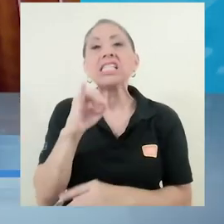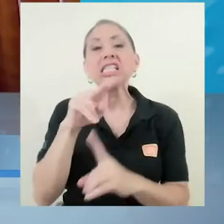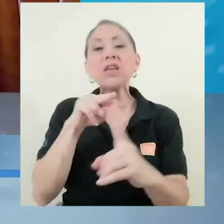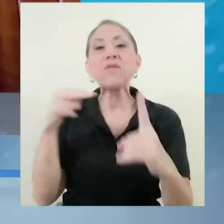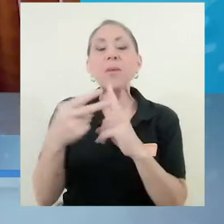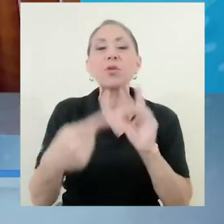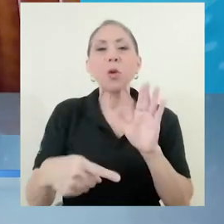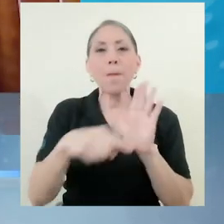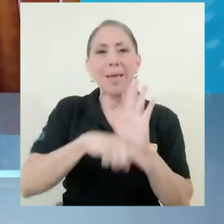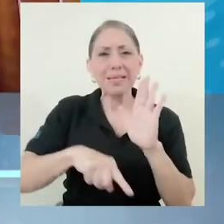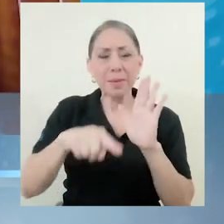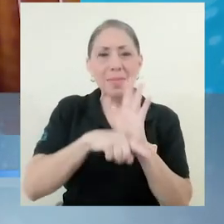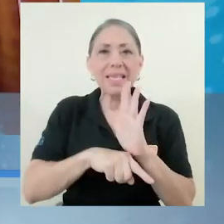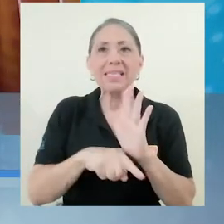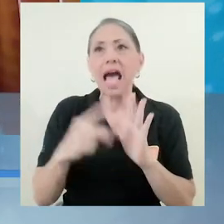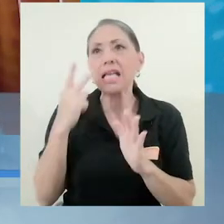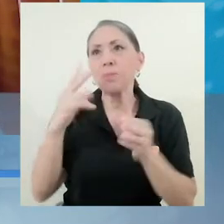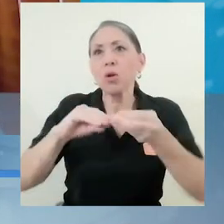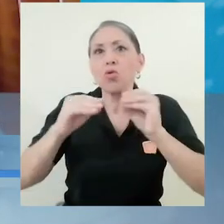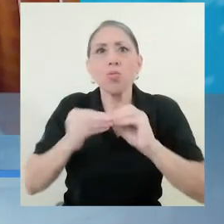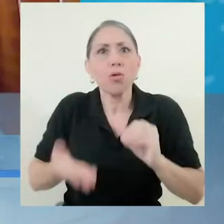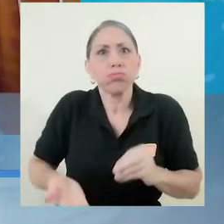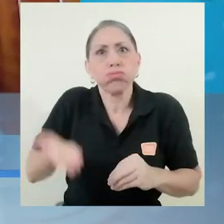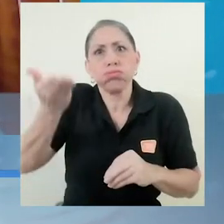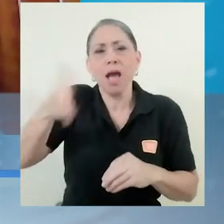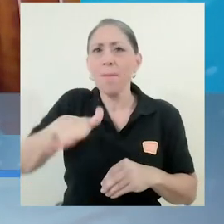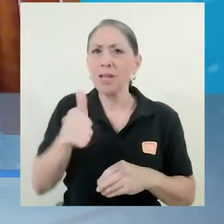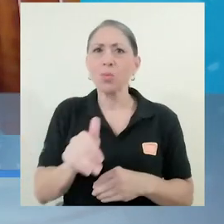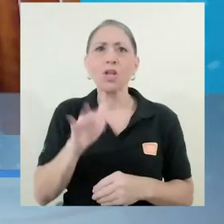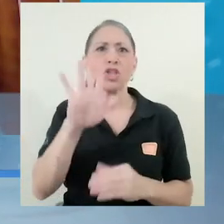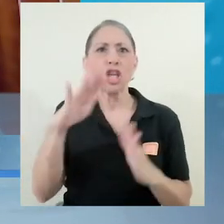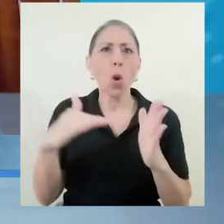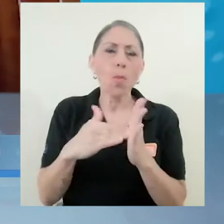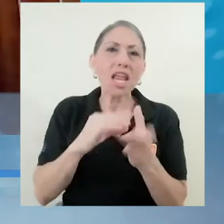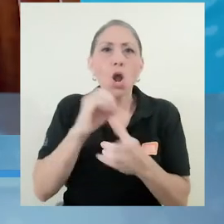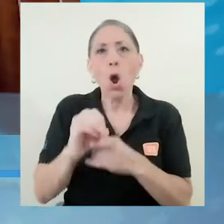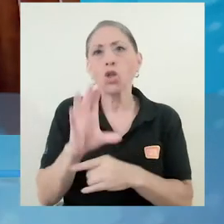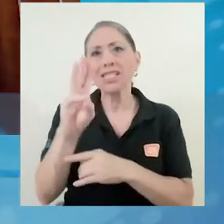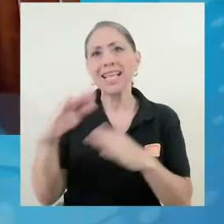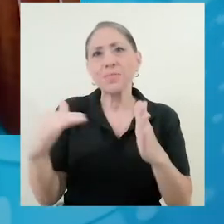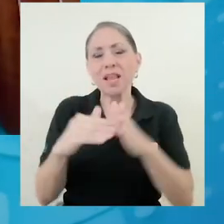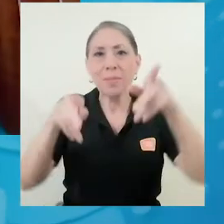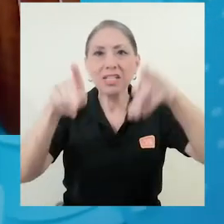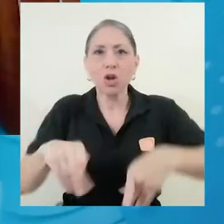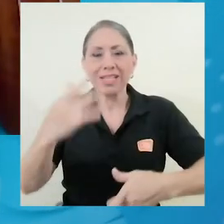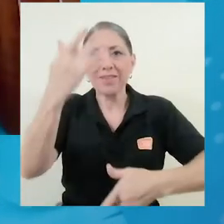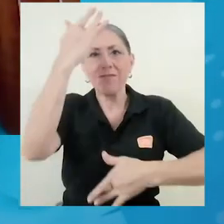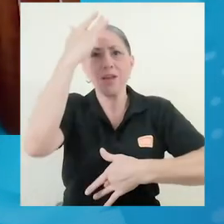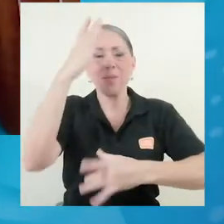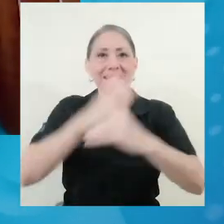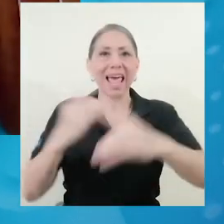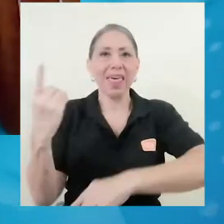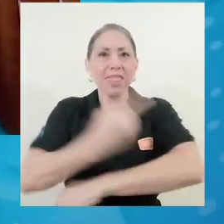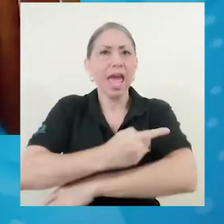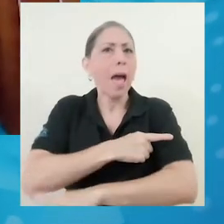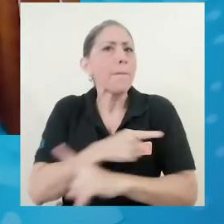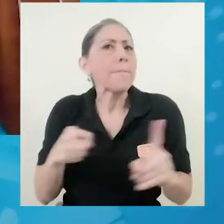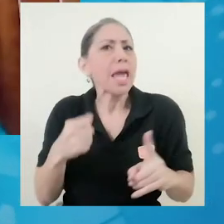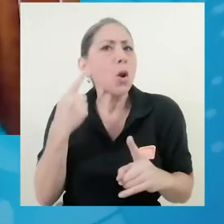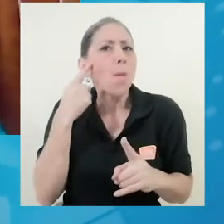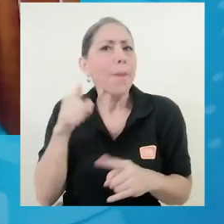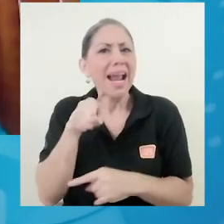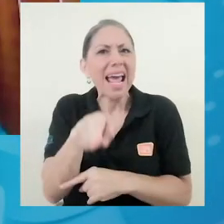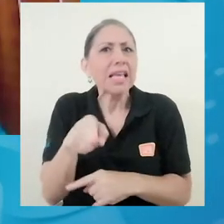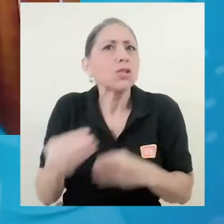escenario exponencial y ese escenario anda por el orden de los 5.000 o 100.000 casos. Ahora, ¿qué pasa para poder llegar a ese escenario?